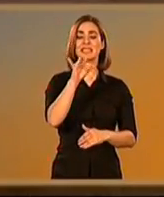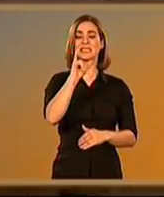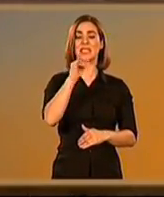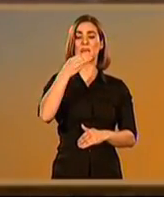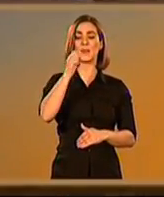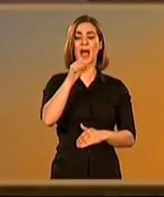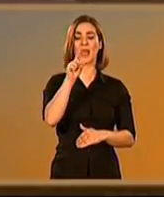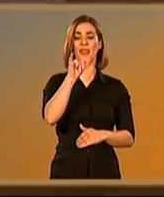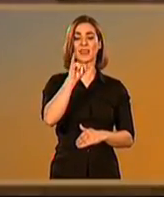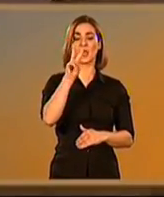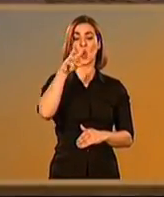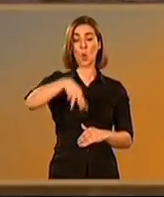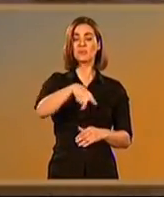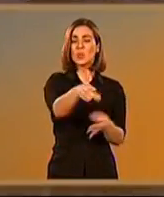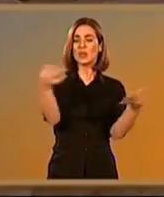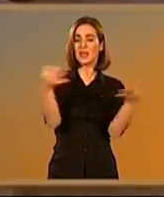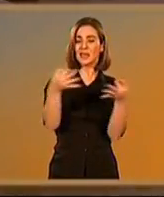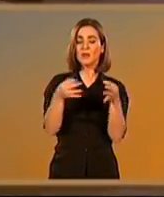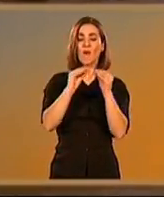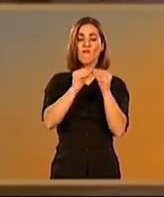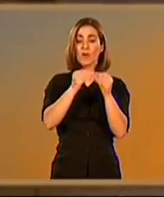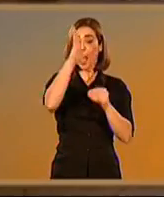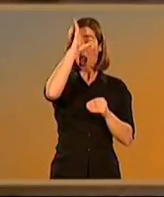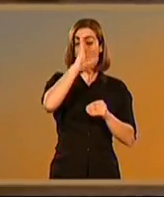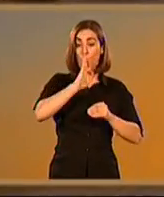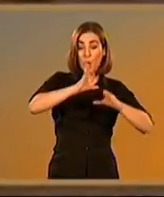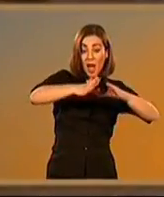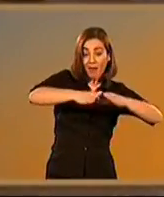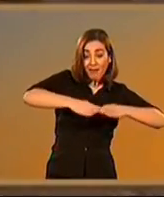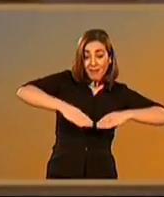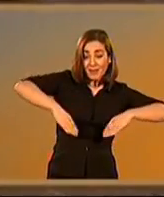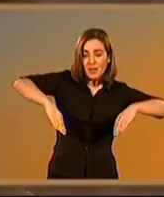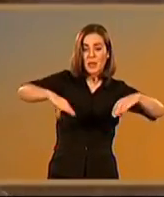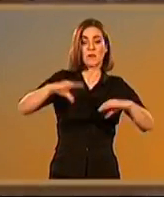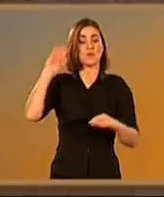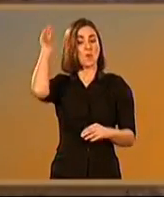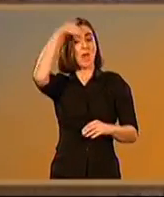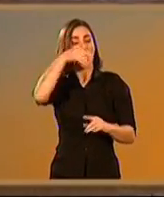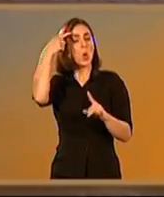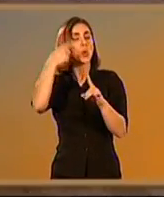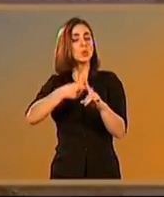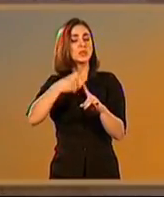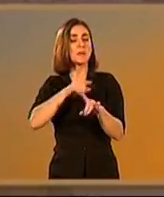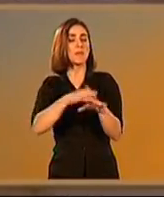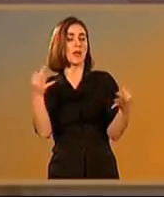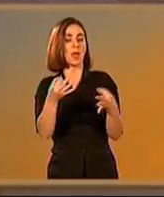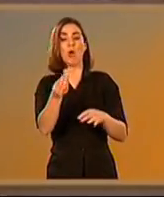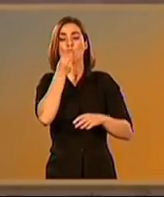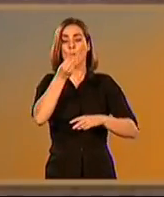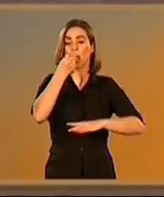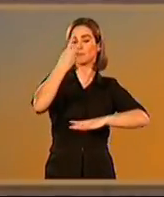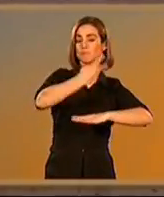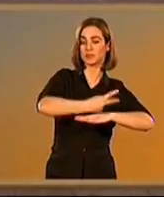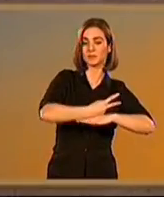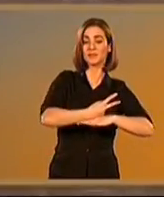como un stibadium, que consistía en una estructura con forma de luna en cuarto creciente, que servía para colocar los lechos